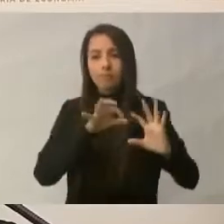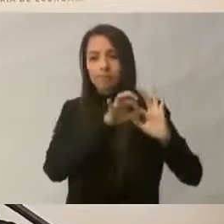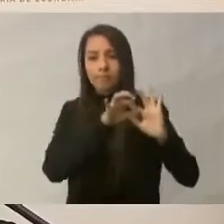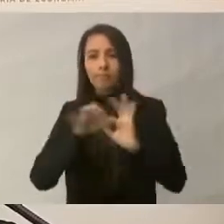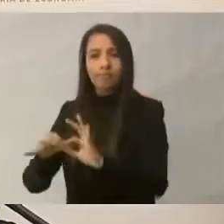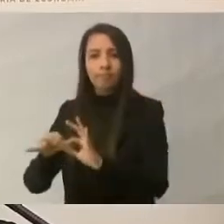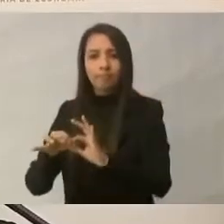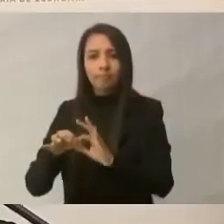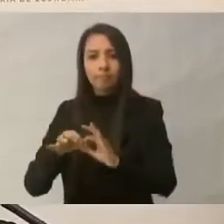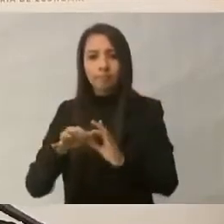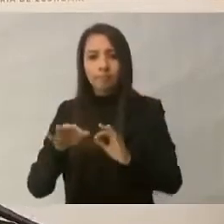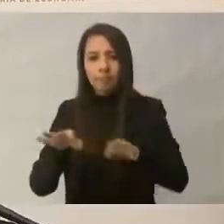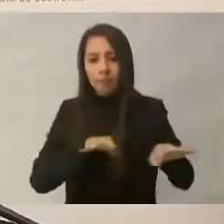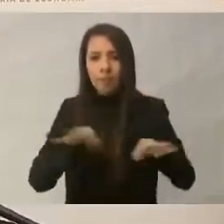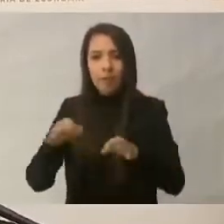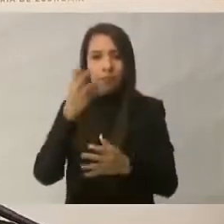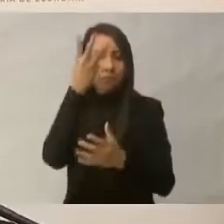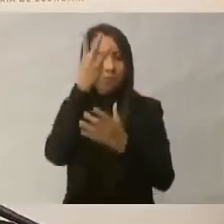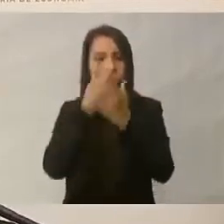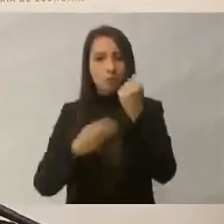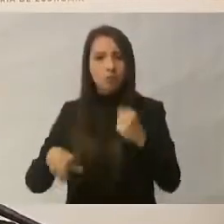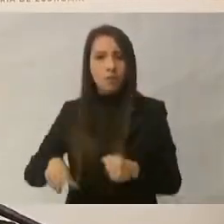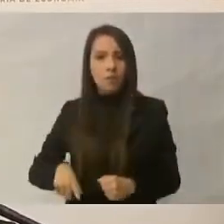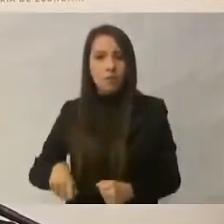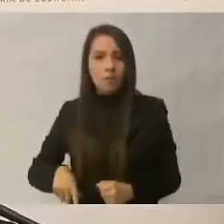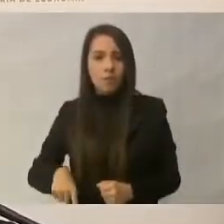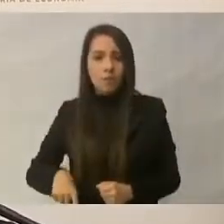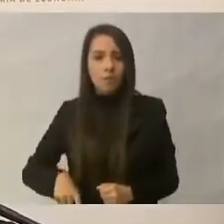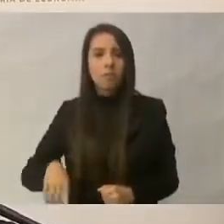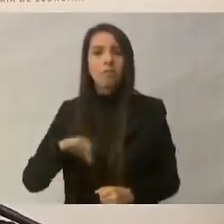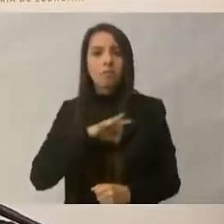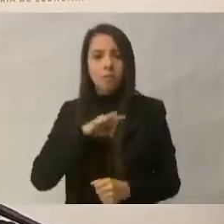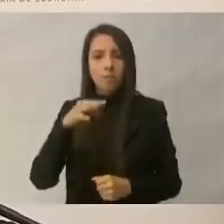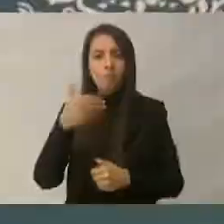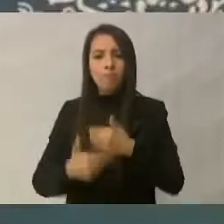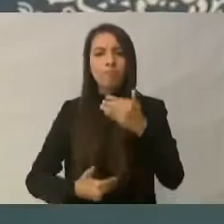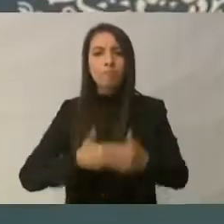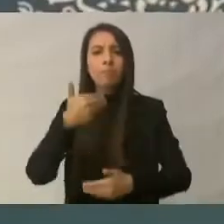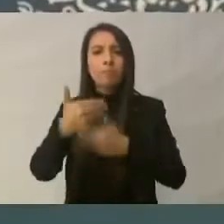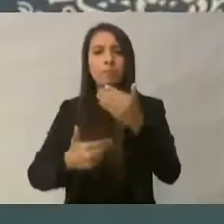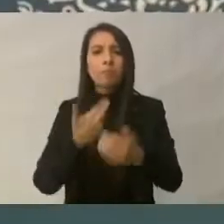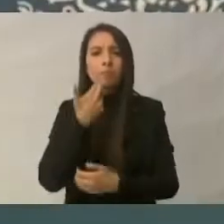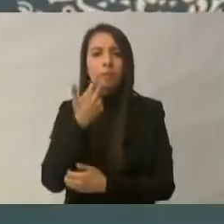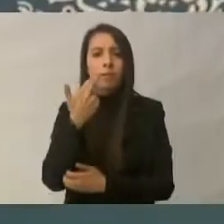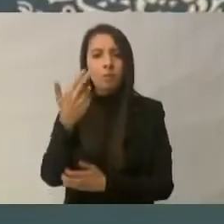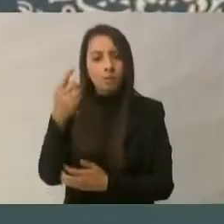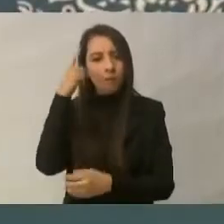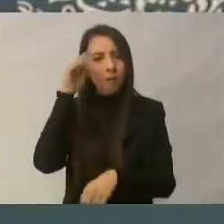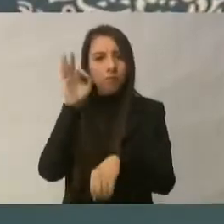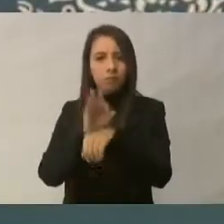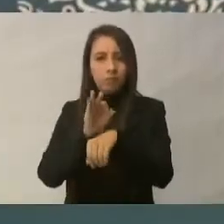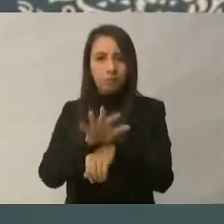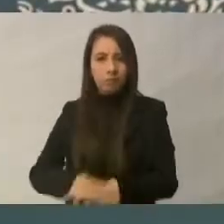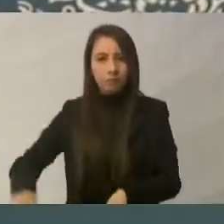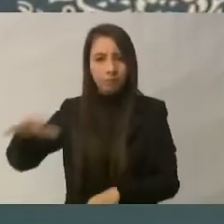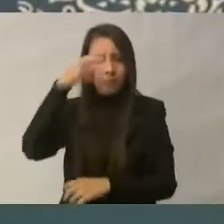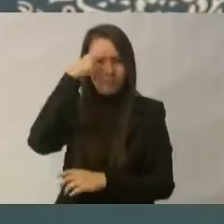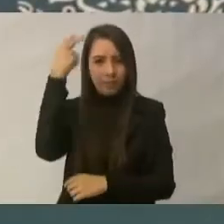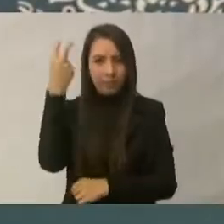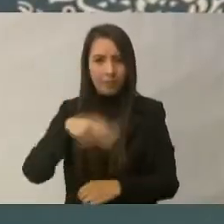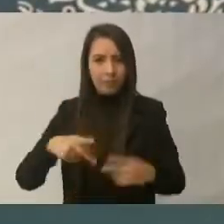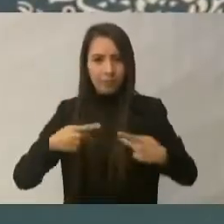gobierno, logramos siempre multiplicar resultados en beneficio de todos los mexicanos. Agradezco también